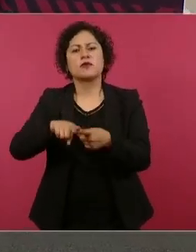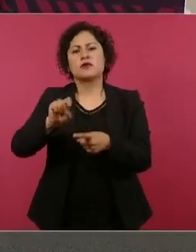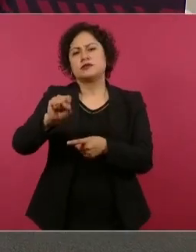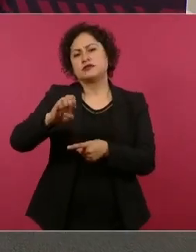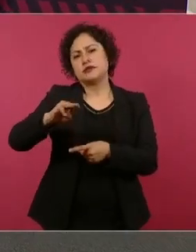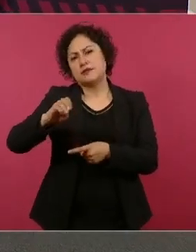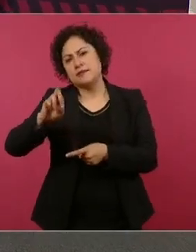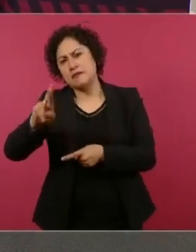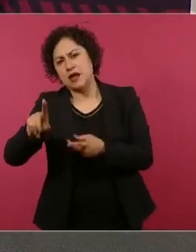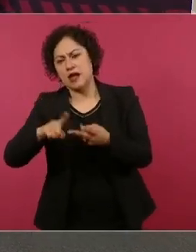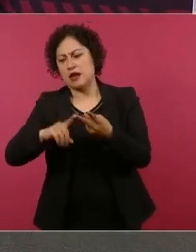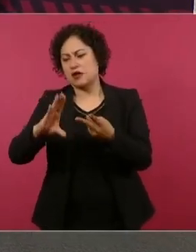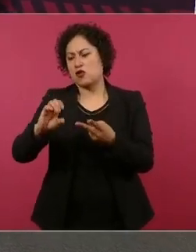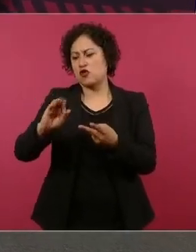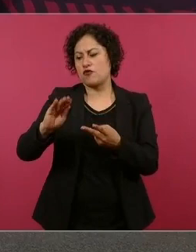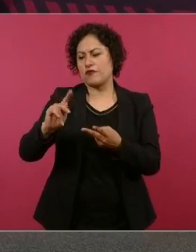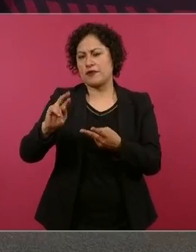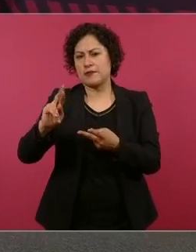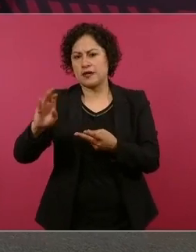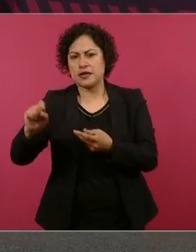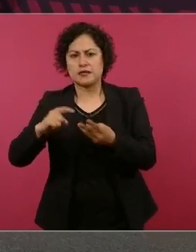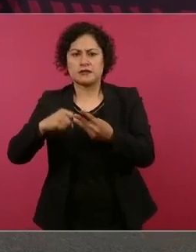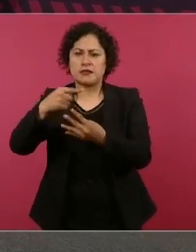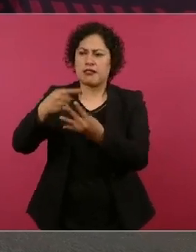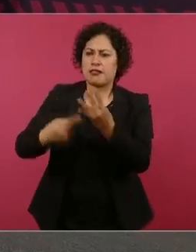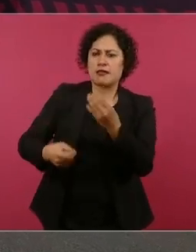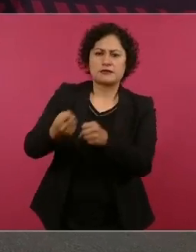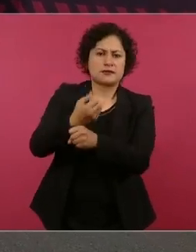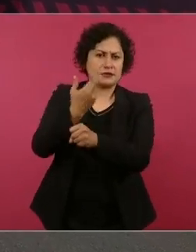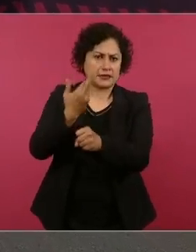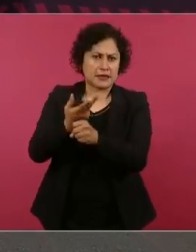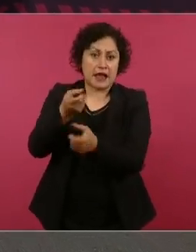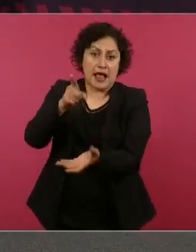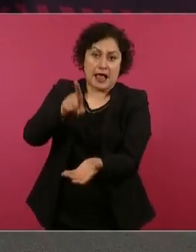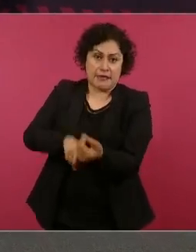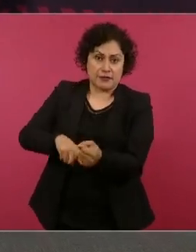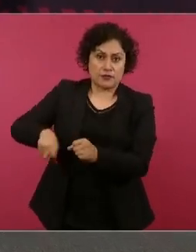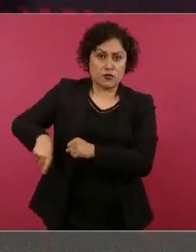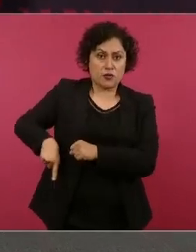dependencias del gobierno.